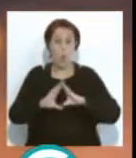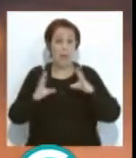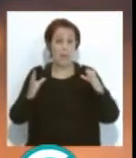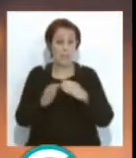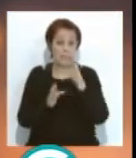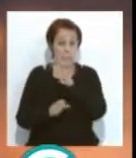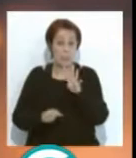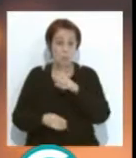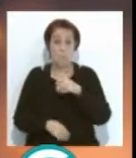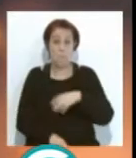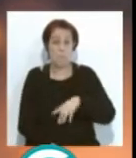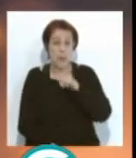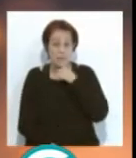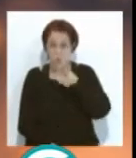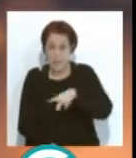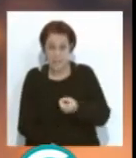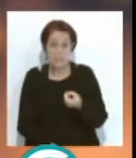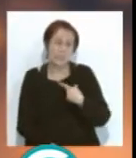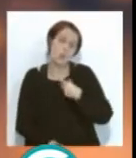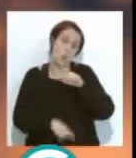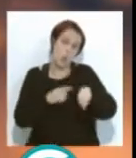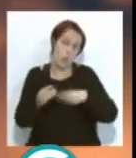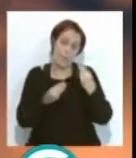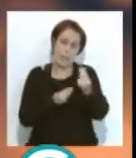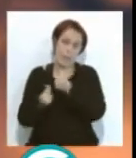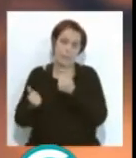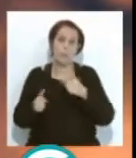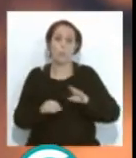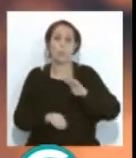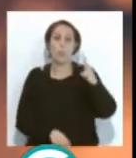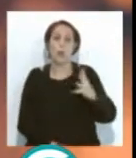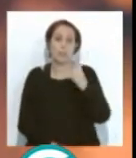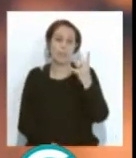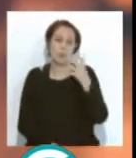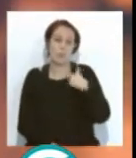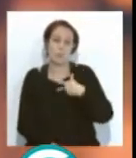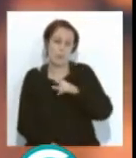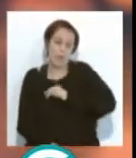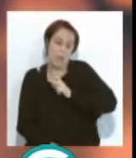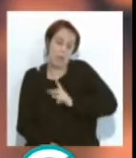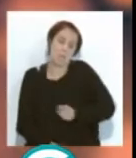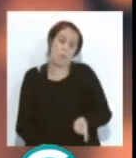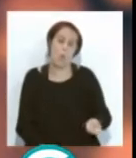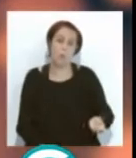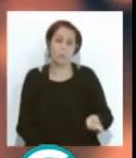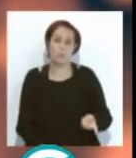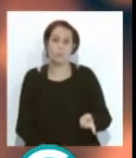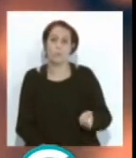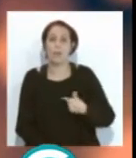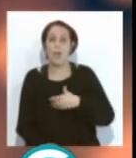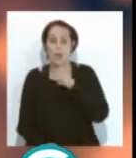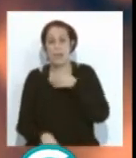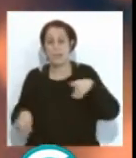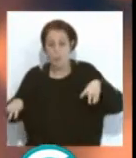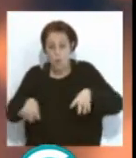bueno, ya entramos en el tema del ambiente, ser un cuarteto que será un... Ahora, el último